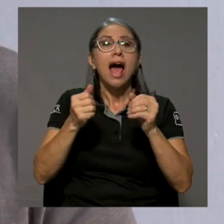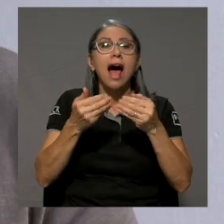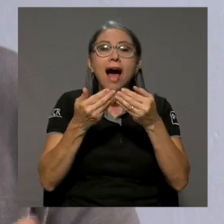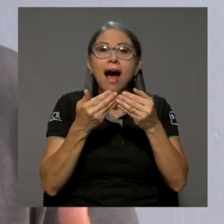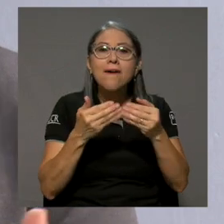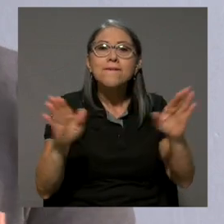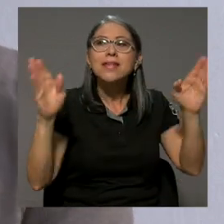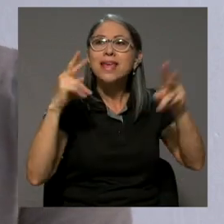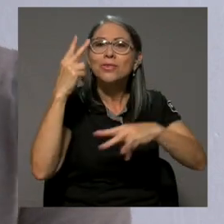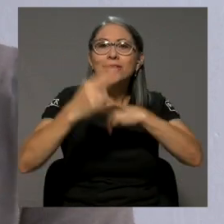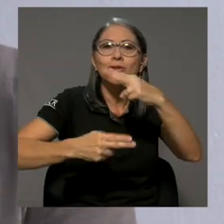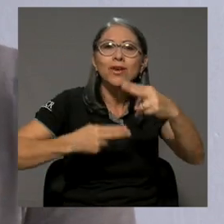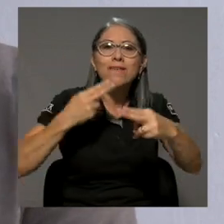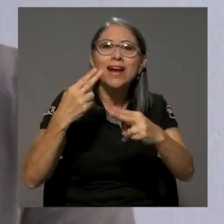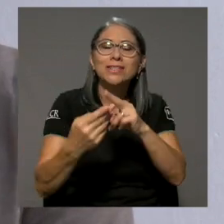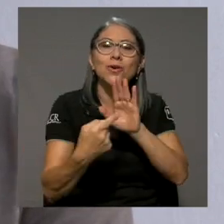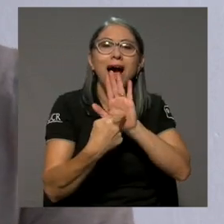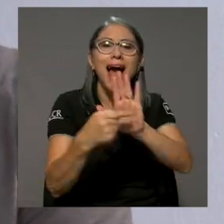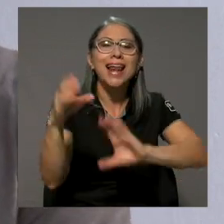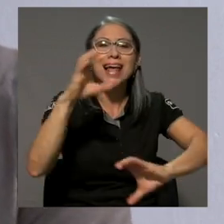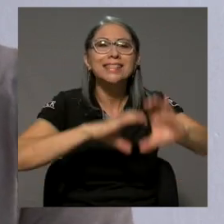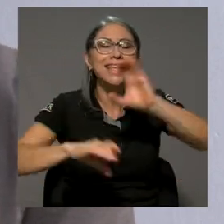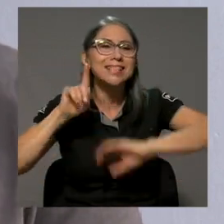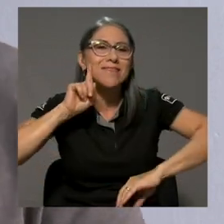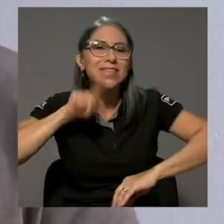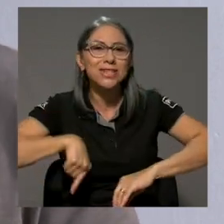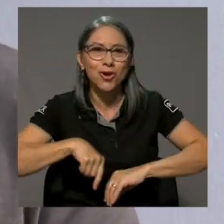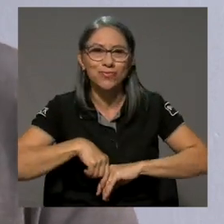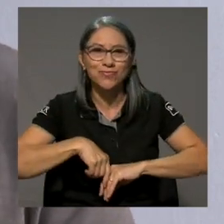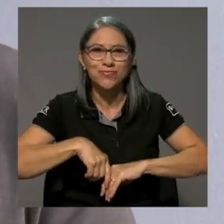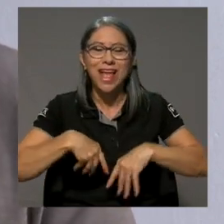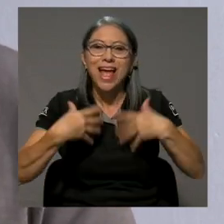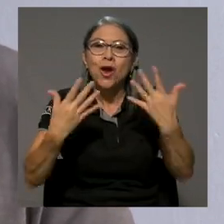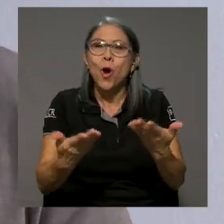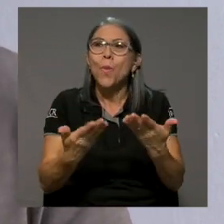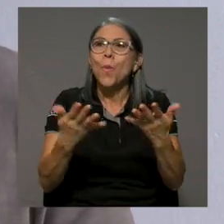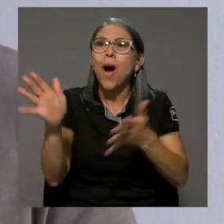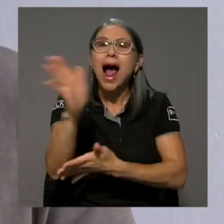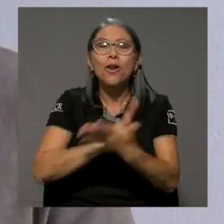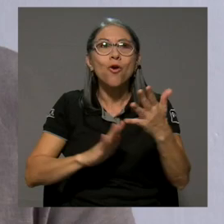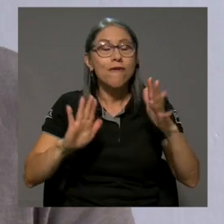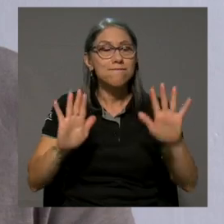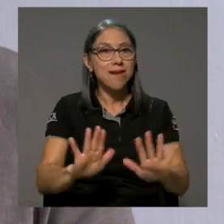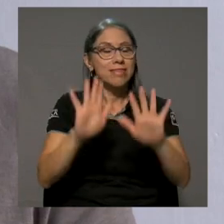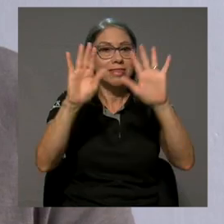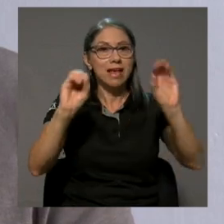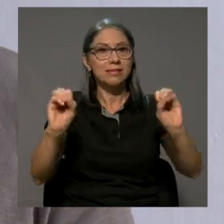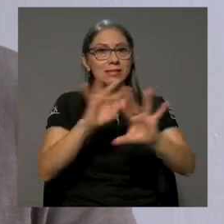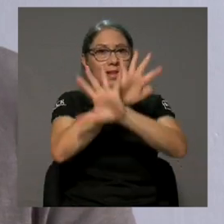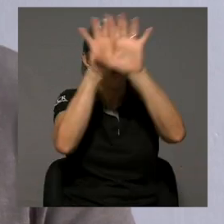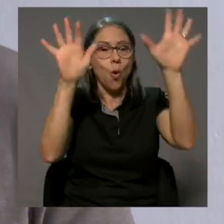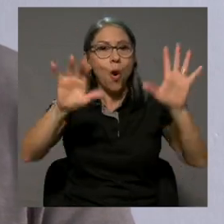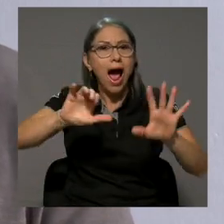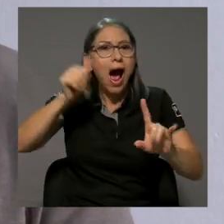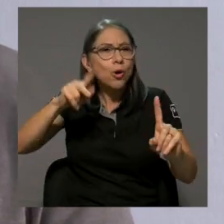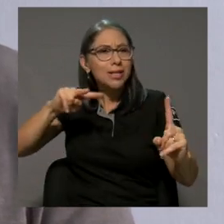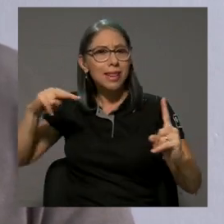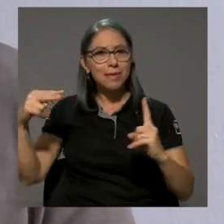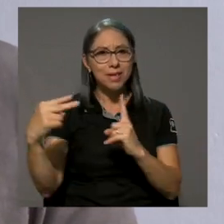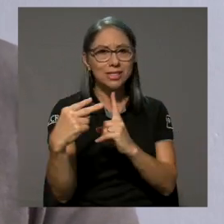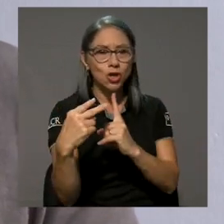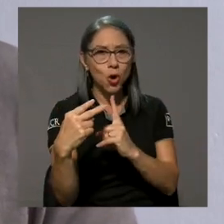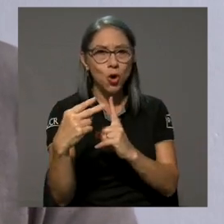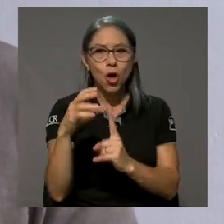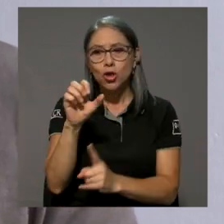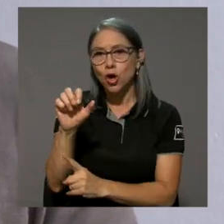abrir este universo a la ciencia ficción, abrir este universo a un plano fantástico, a otra dimensión donde